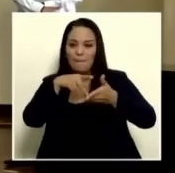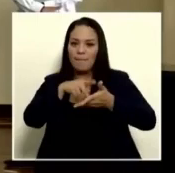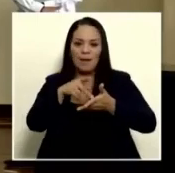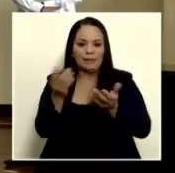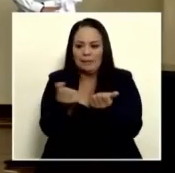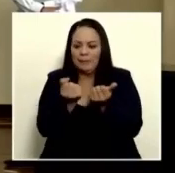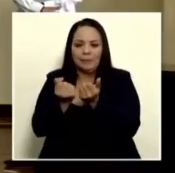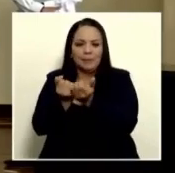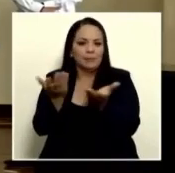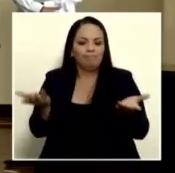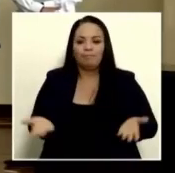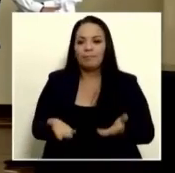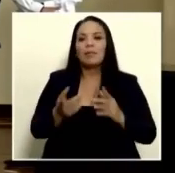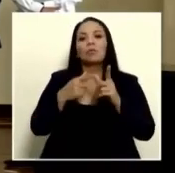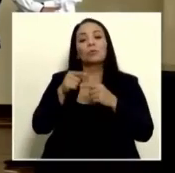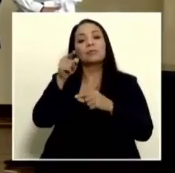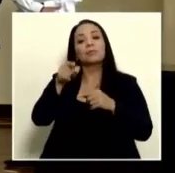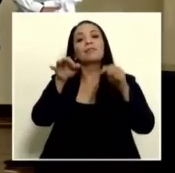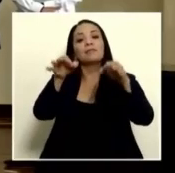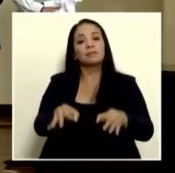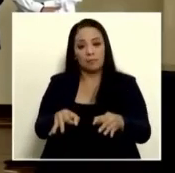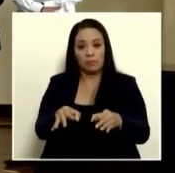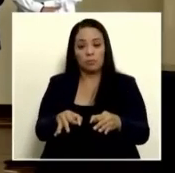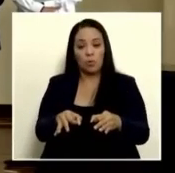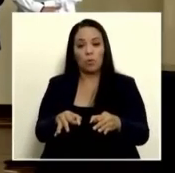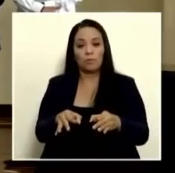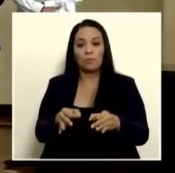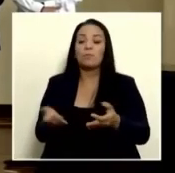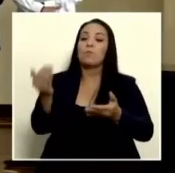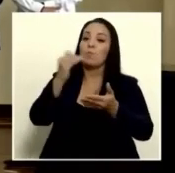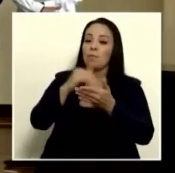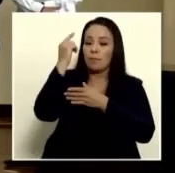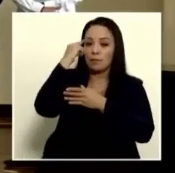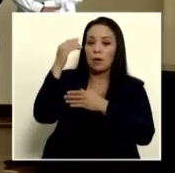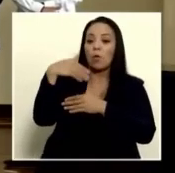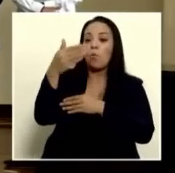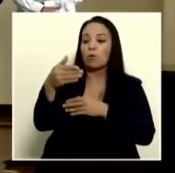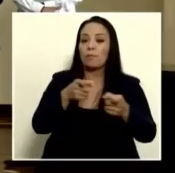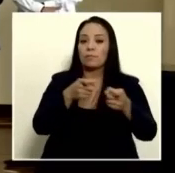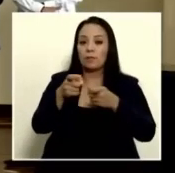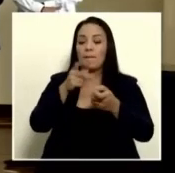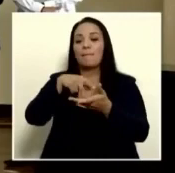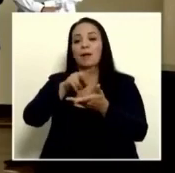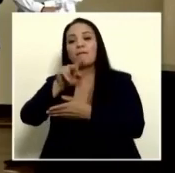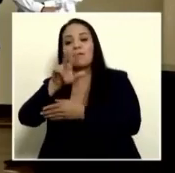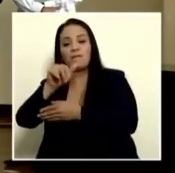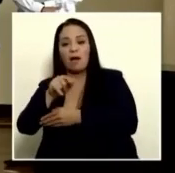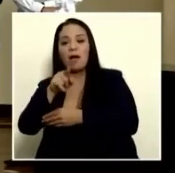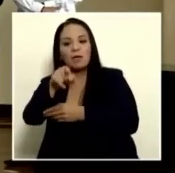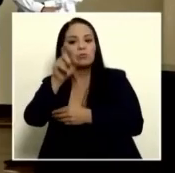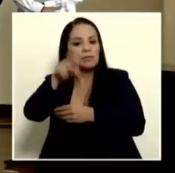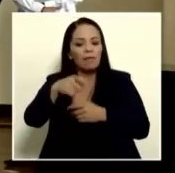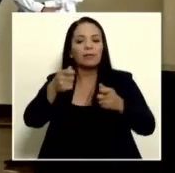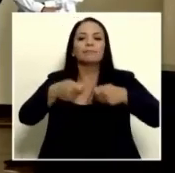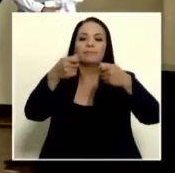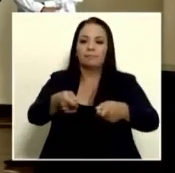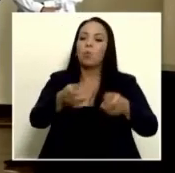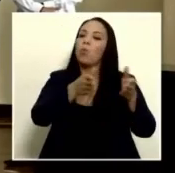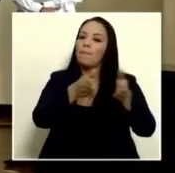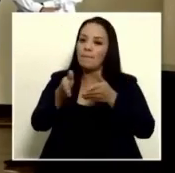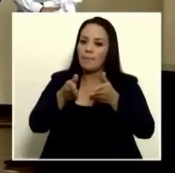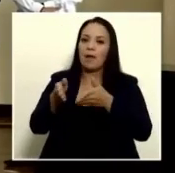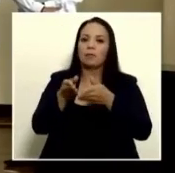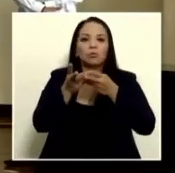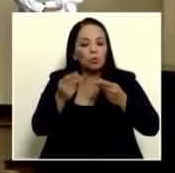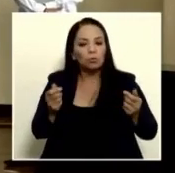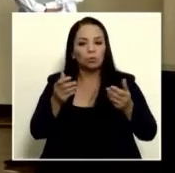decisión será reconsiderada cuando la Administración del Parque Viva presente un plan remedial a los problemas